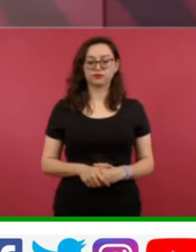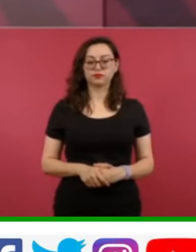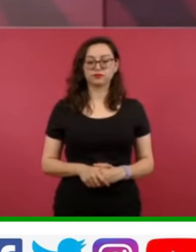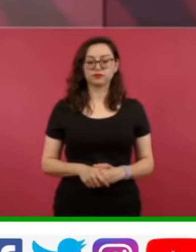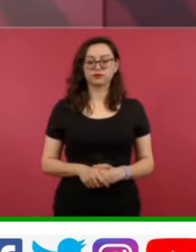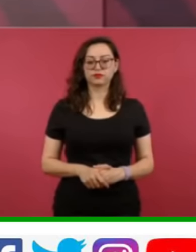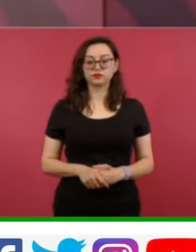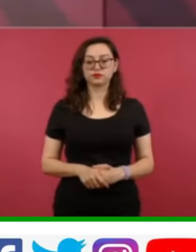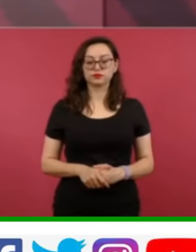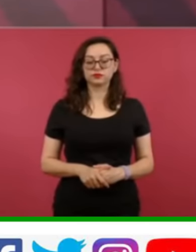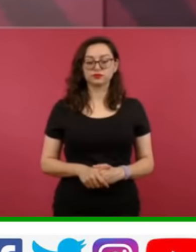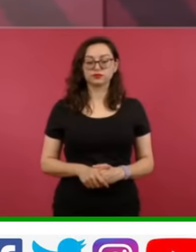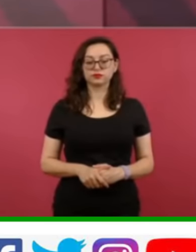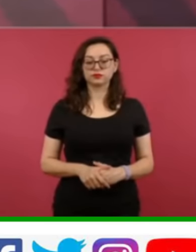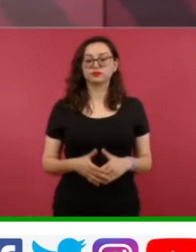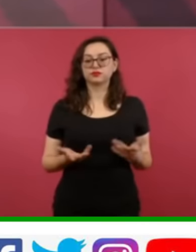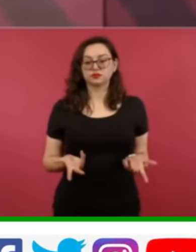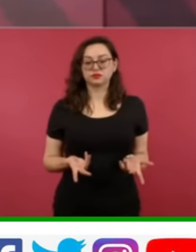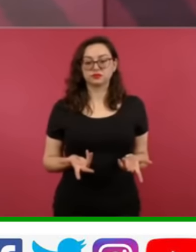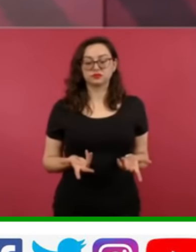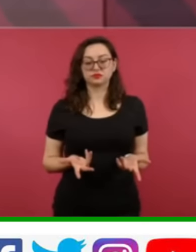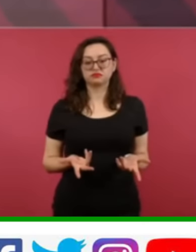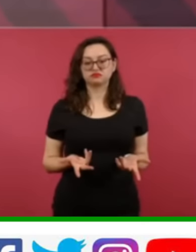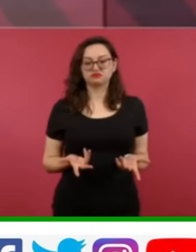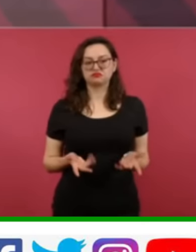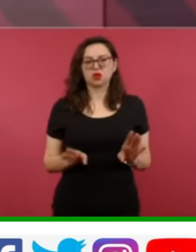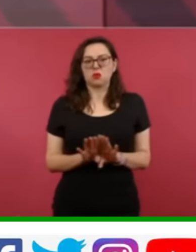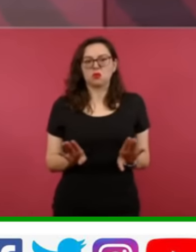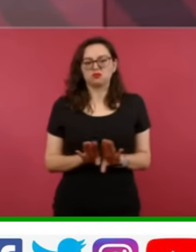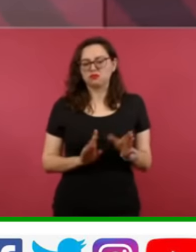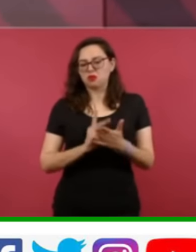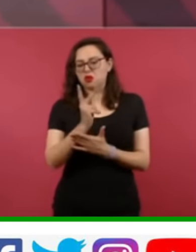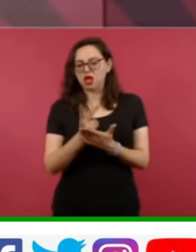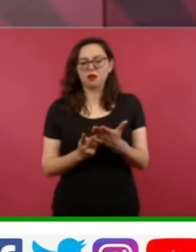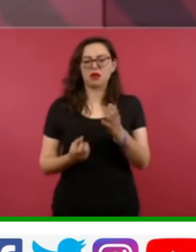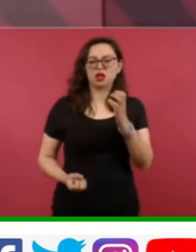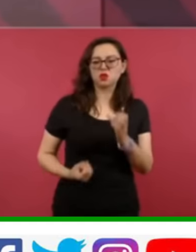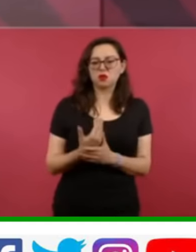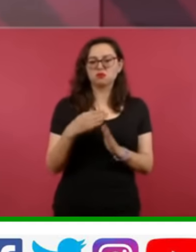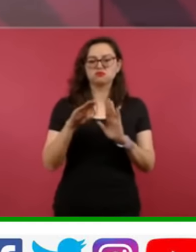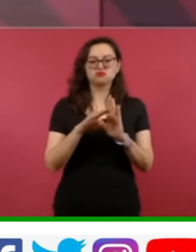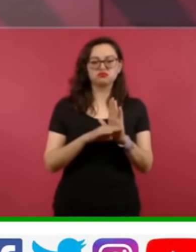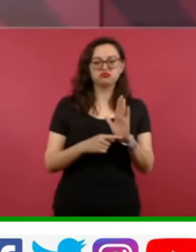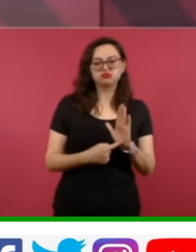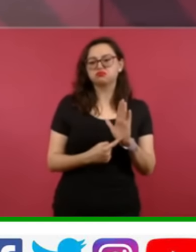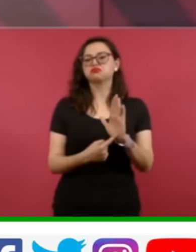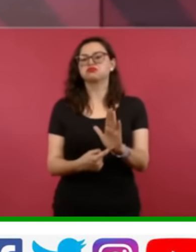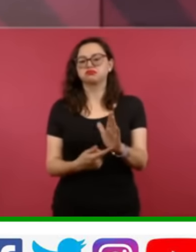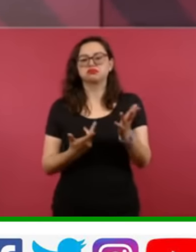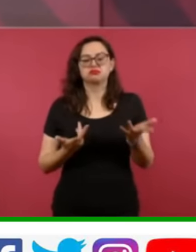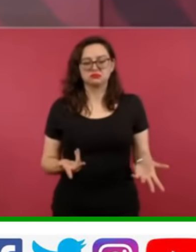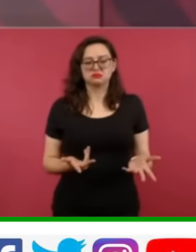Nos den a conocer cómo está todo este asunto de las AFORES, de manera